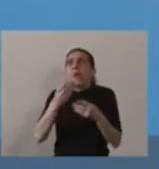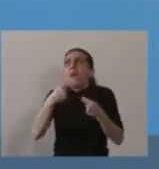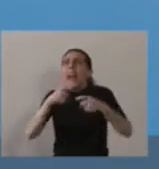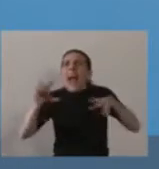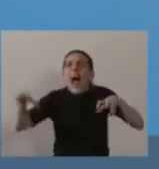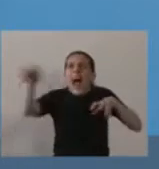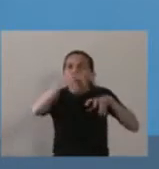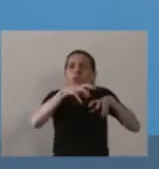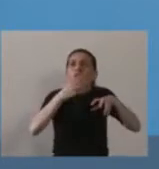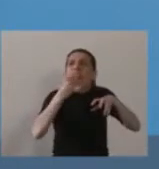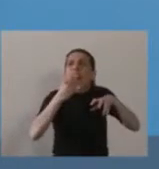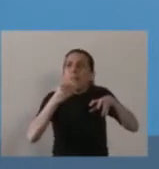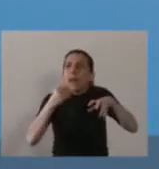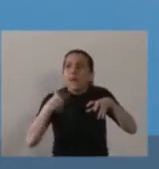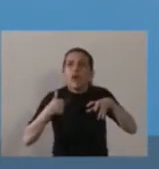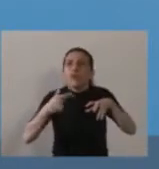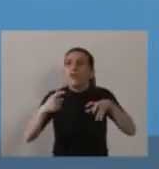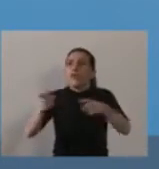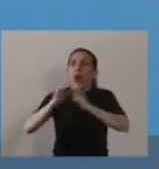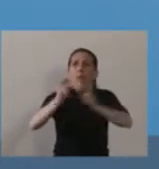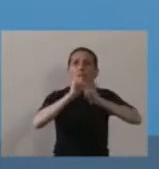desde una empresa de estas características.